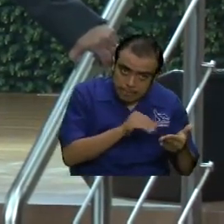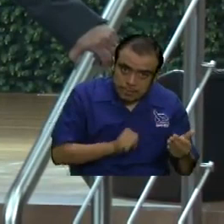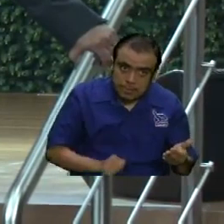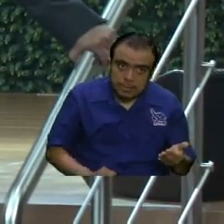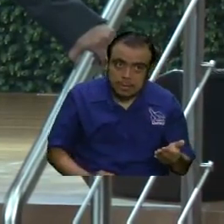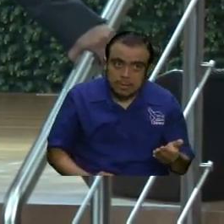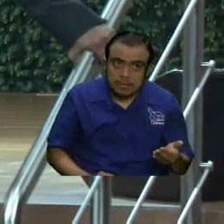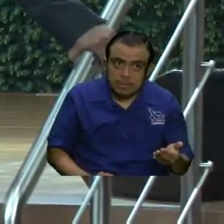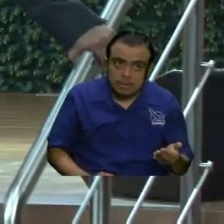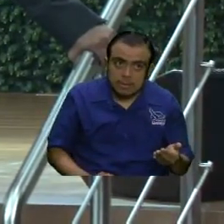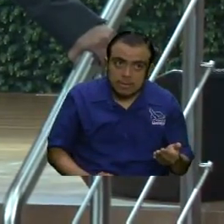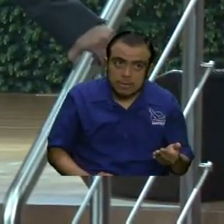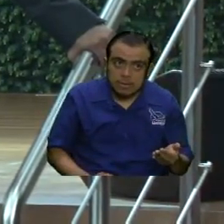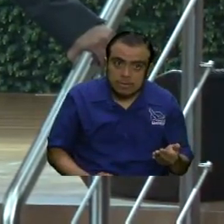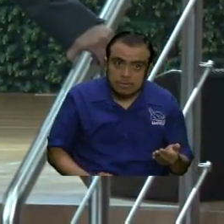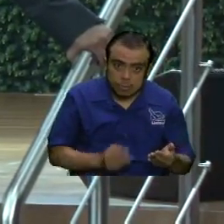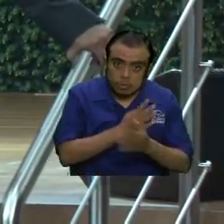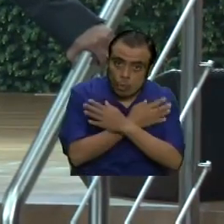por su cumpleaños